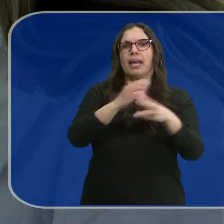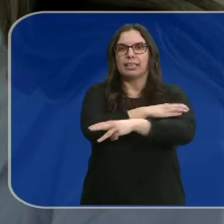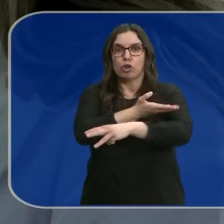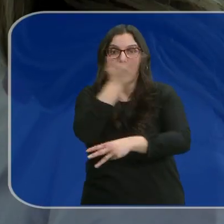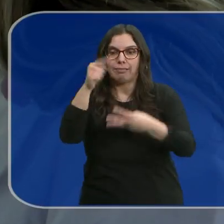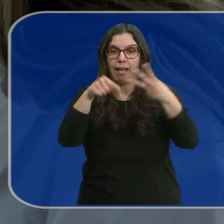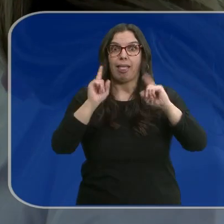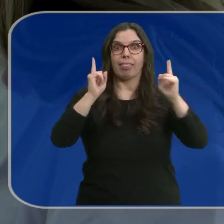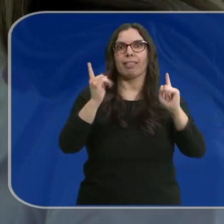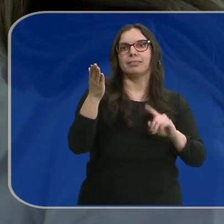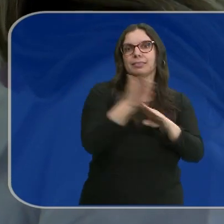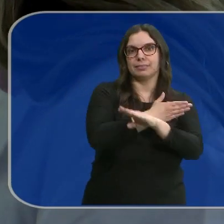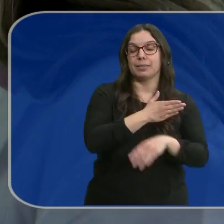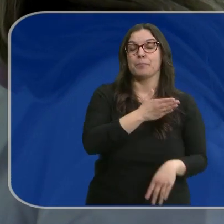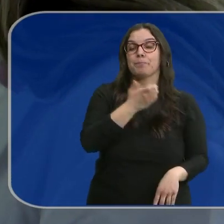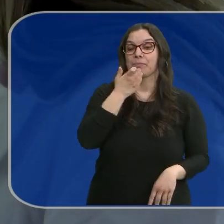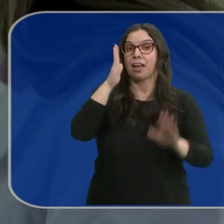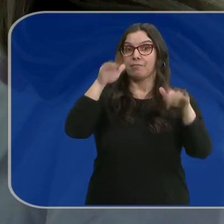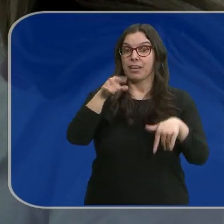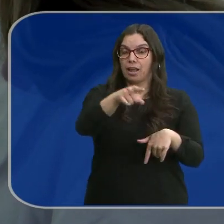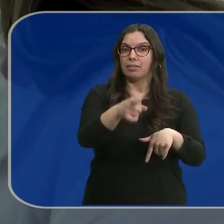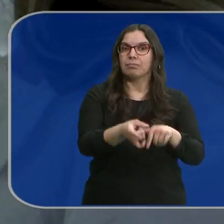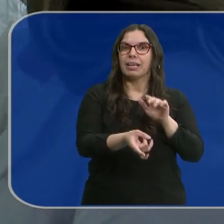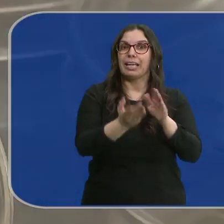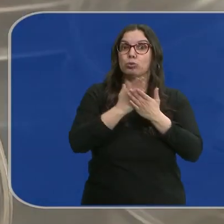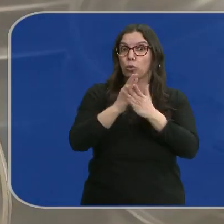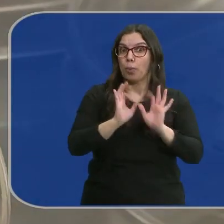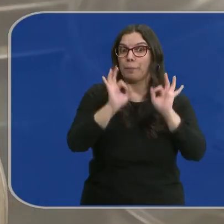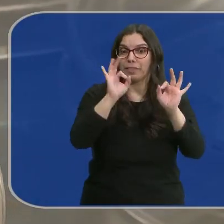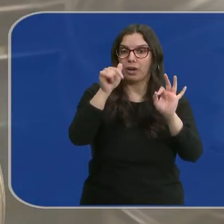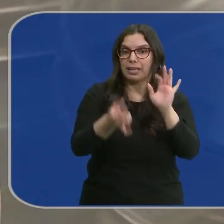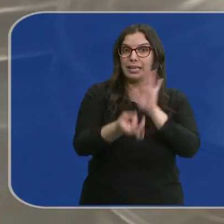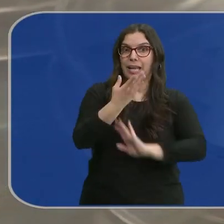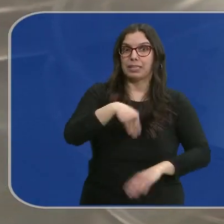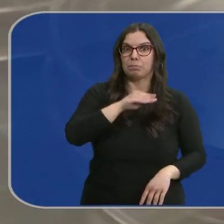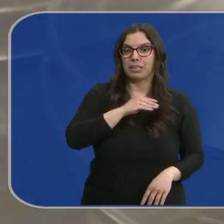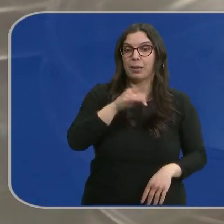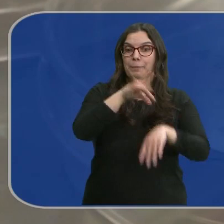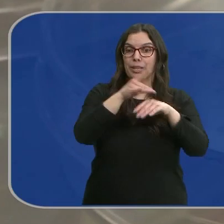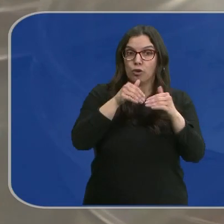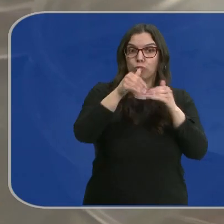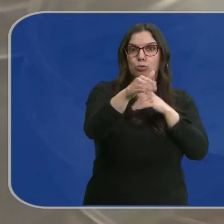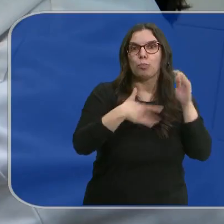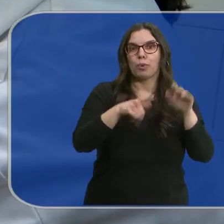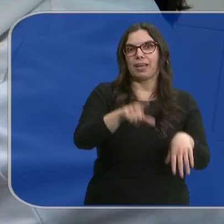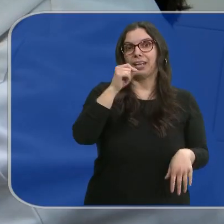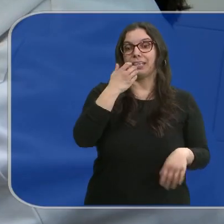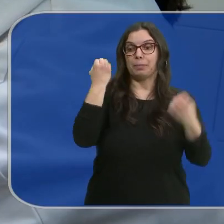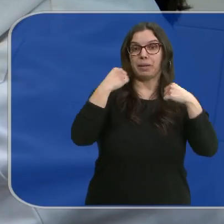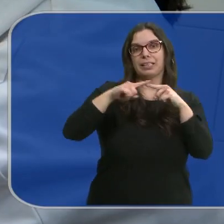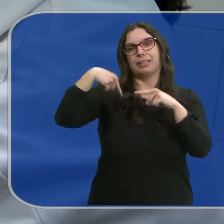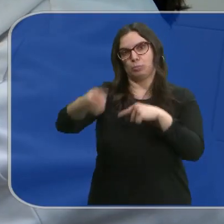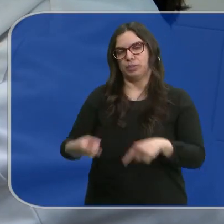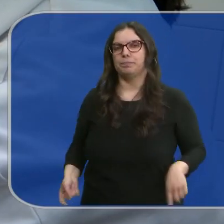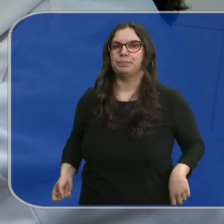hipertensión. Además, si finalmente esta especialidad se implanta en nuestro país, los futuros médicos podrían elegirla tras superar el MIR.